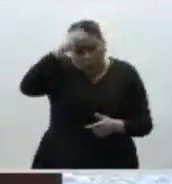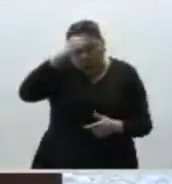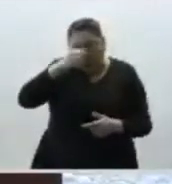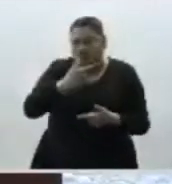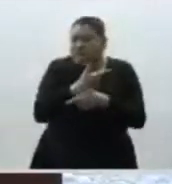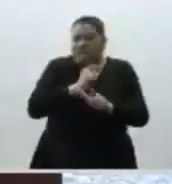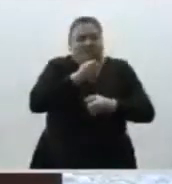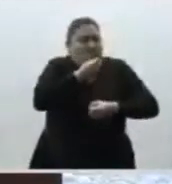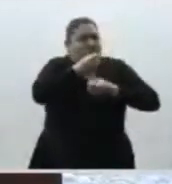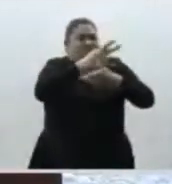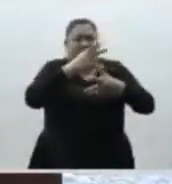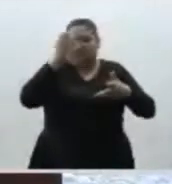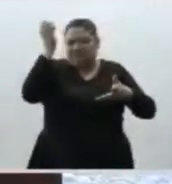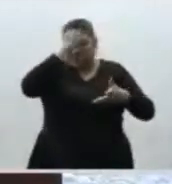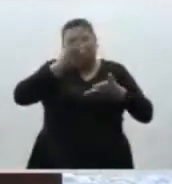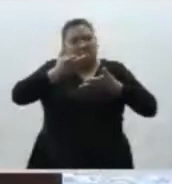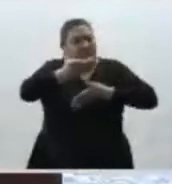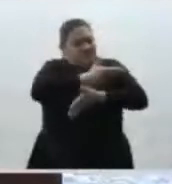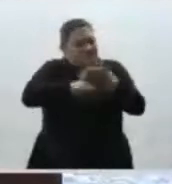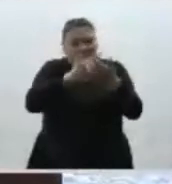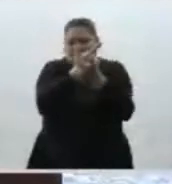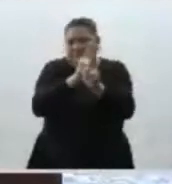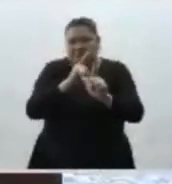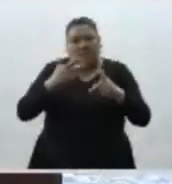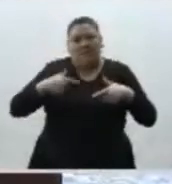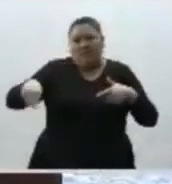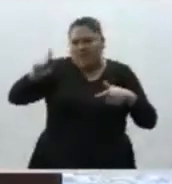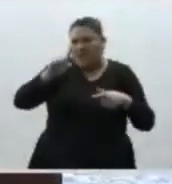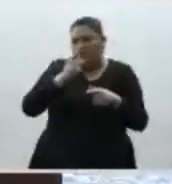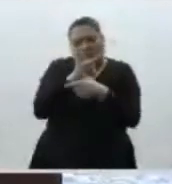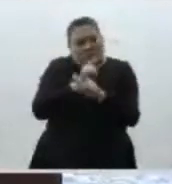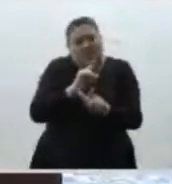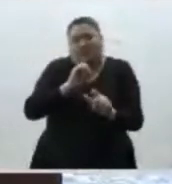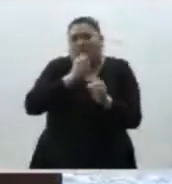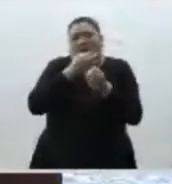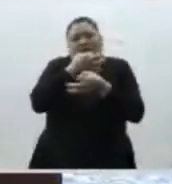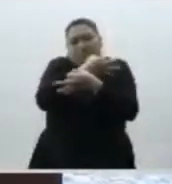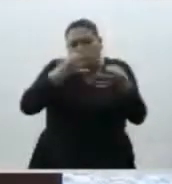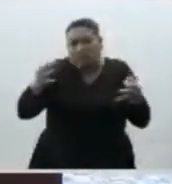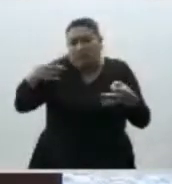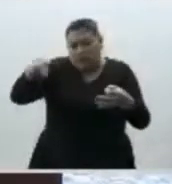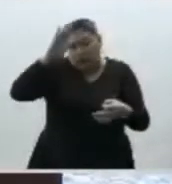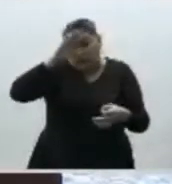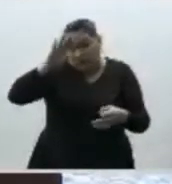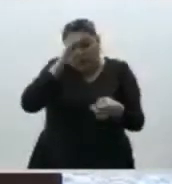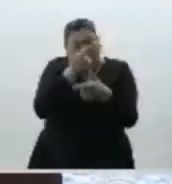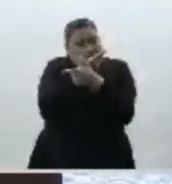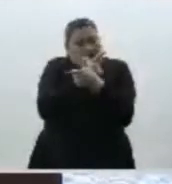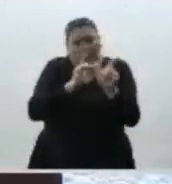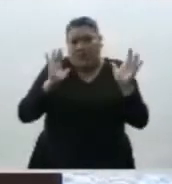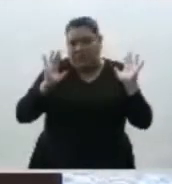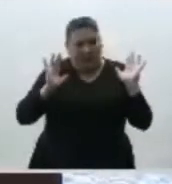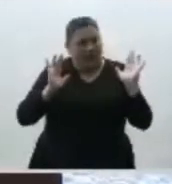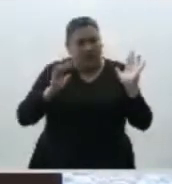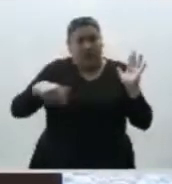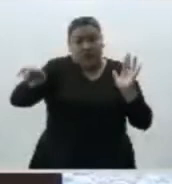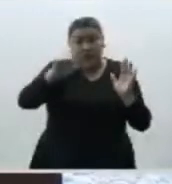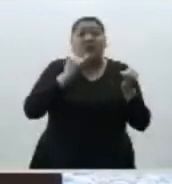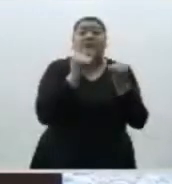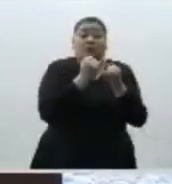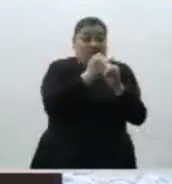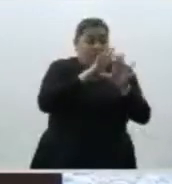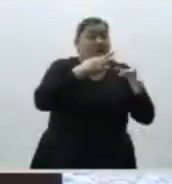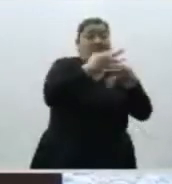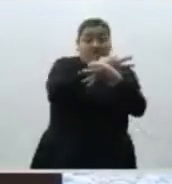intercambio de ideas, el fortalecimiento de la opinión pública libre, informada y crítica, y el diálogo en medios de